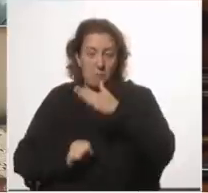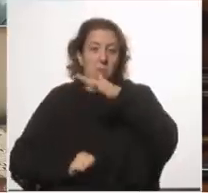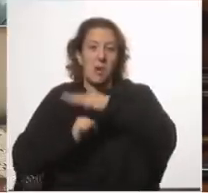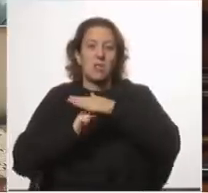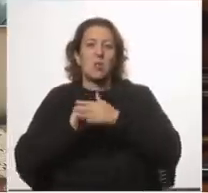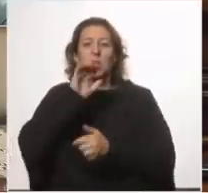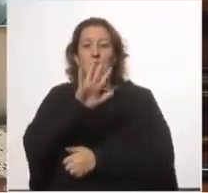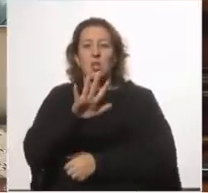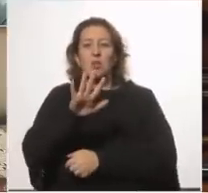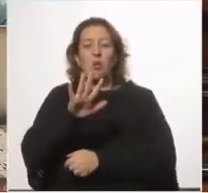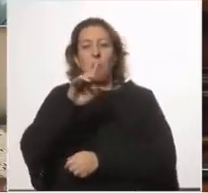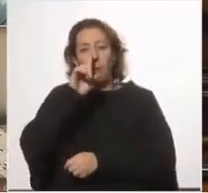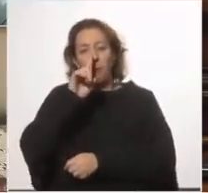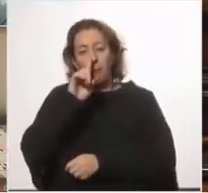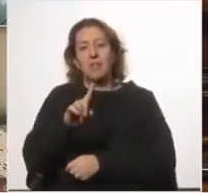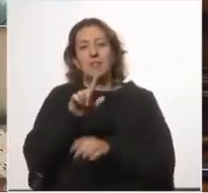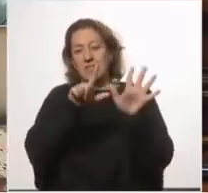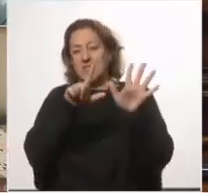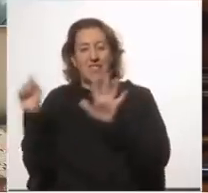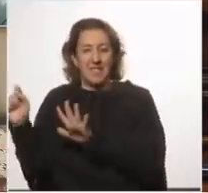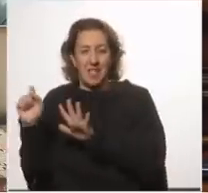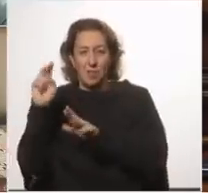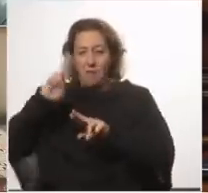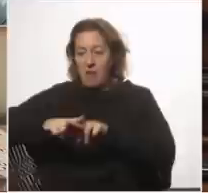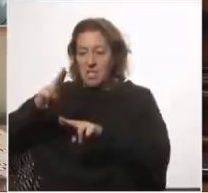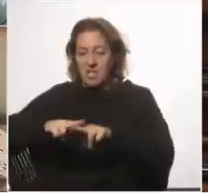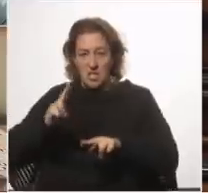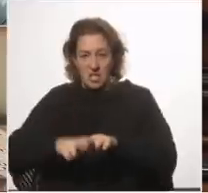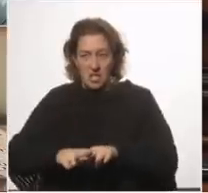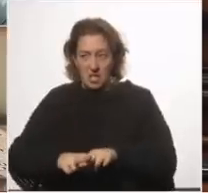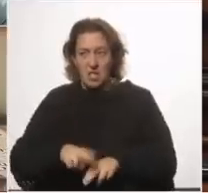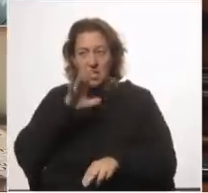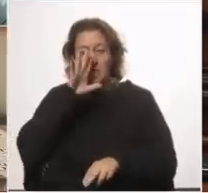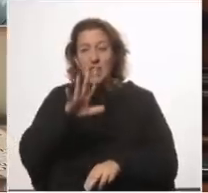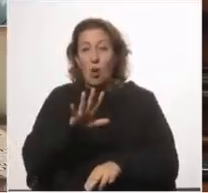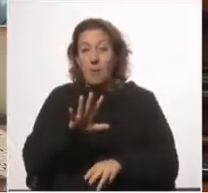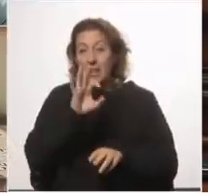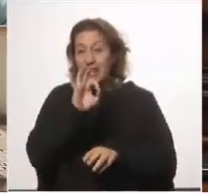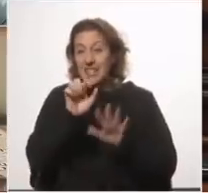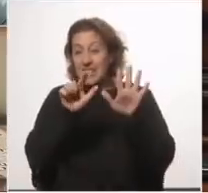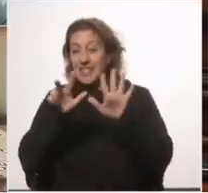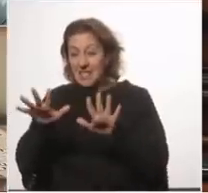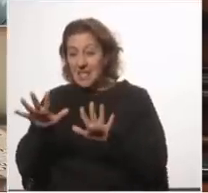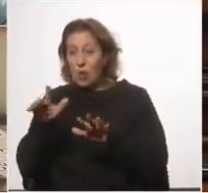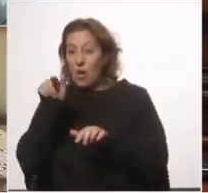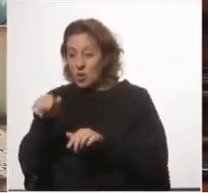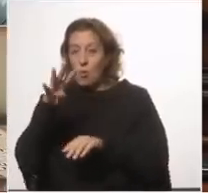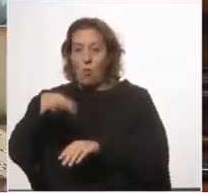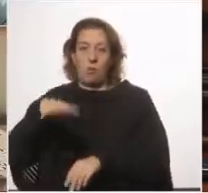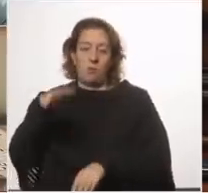fallecidos, de los cuales 5.075 solamente fueron en esos cuatro meses.